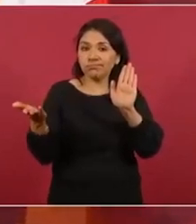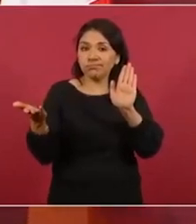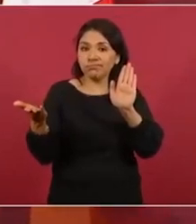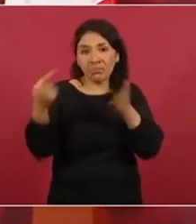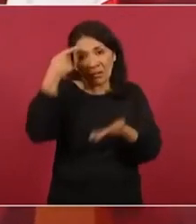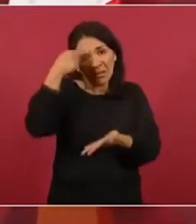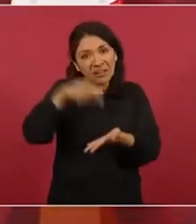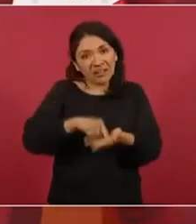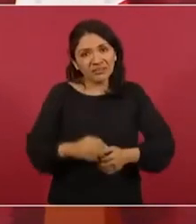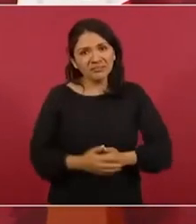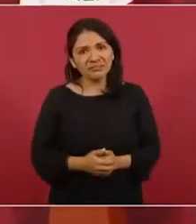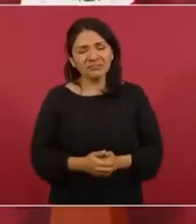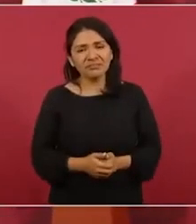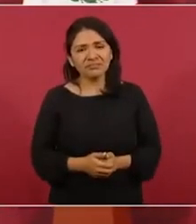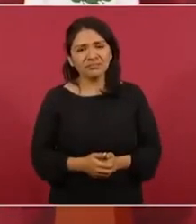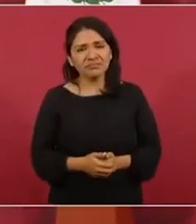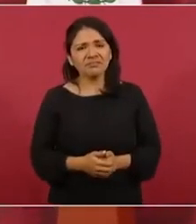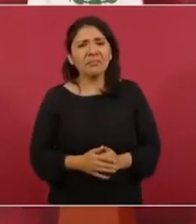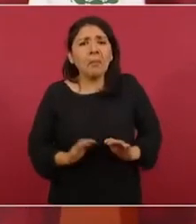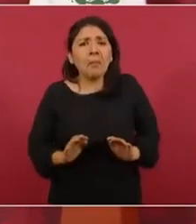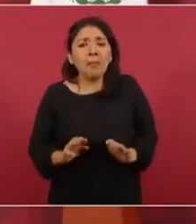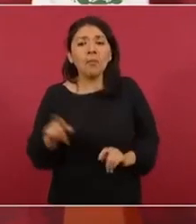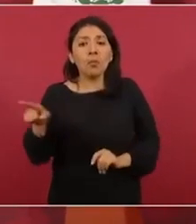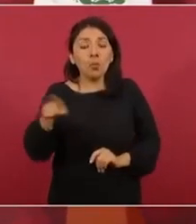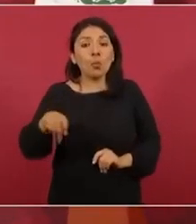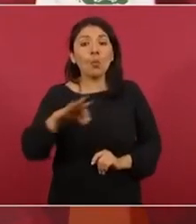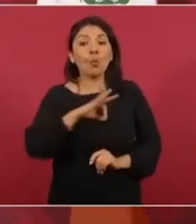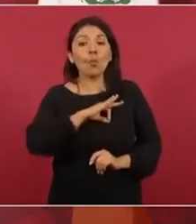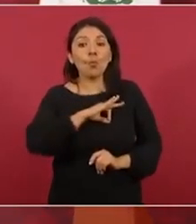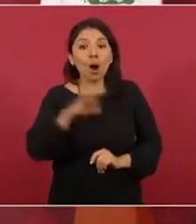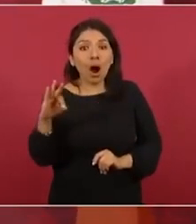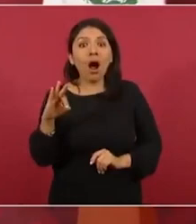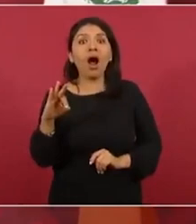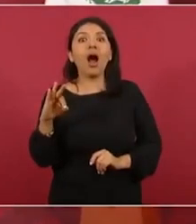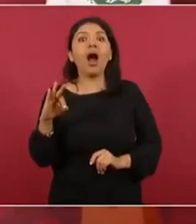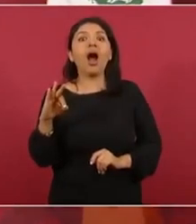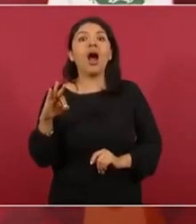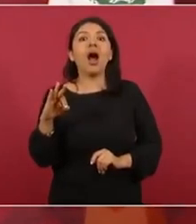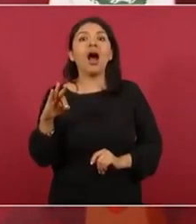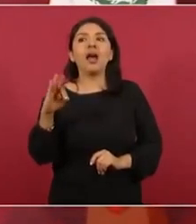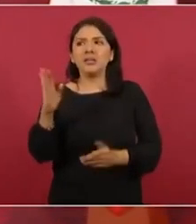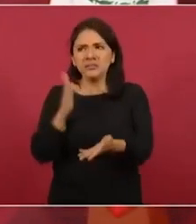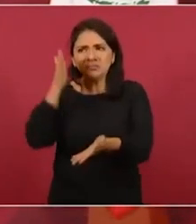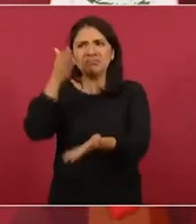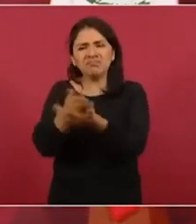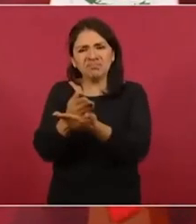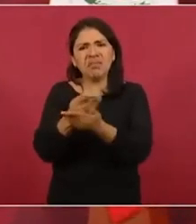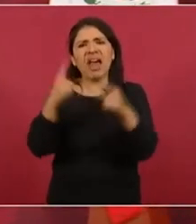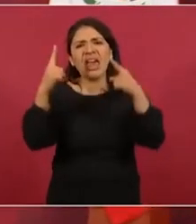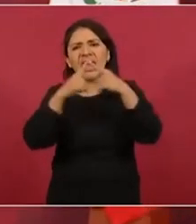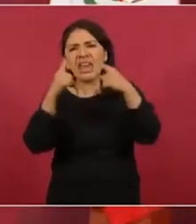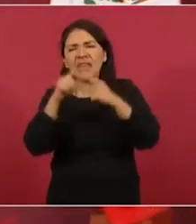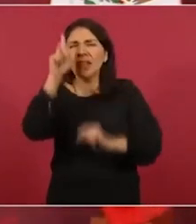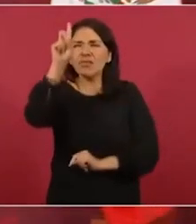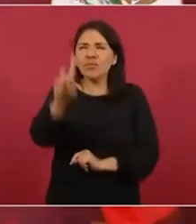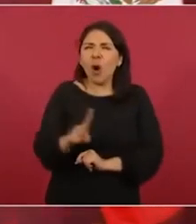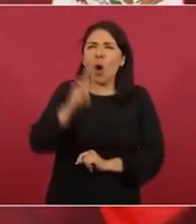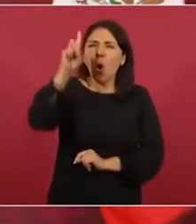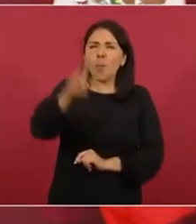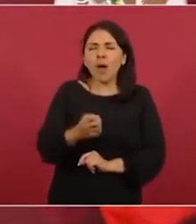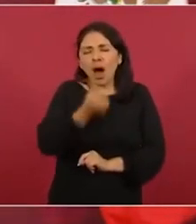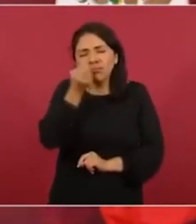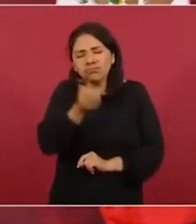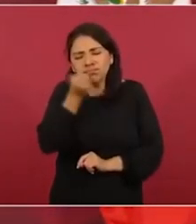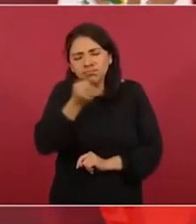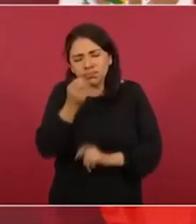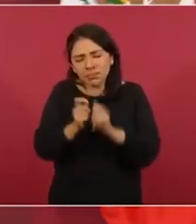Y pueden ir a la iglesia todos los domingos, siempre lo digo,